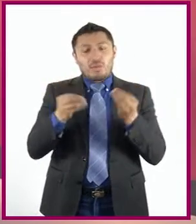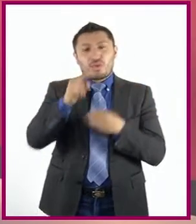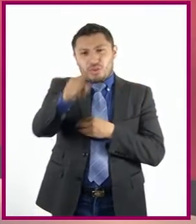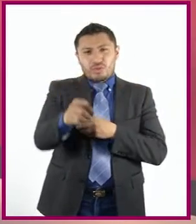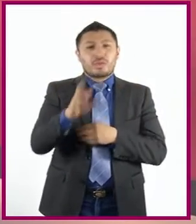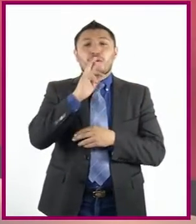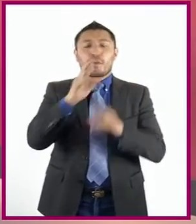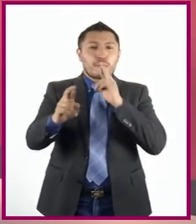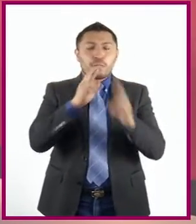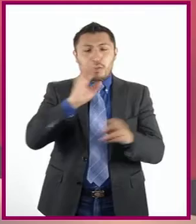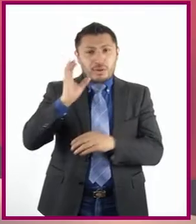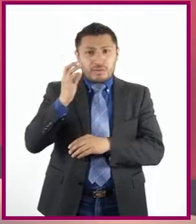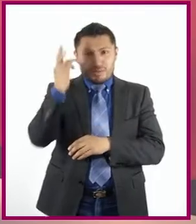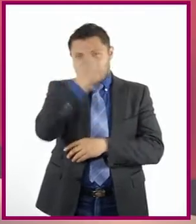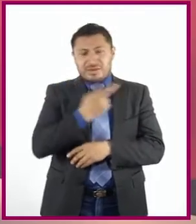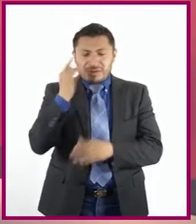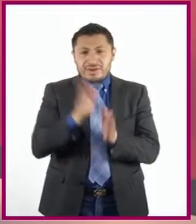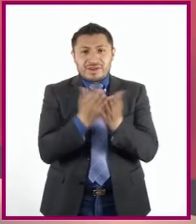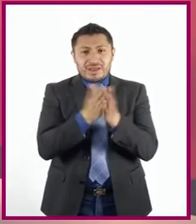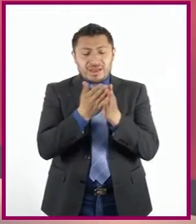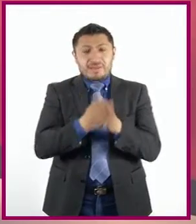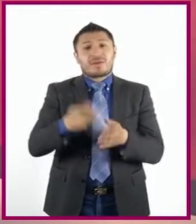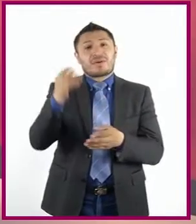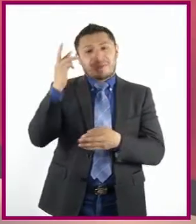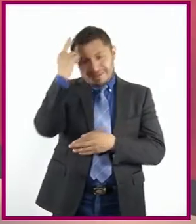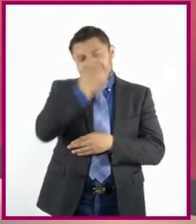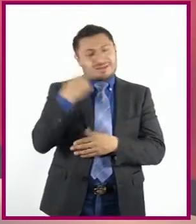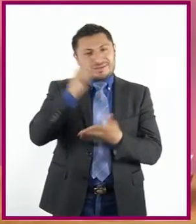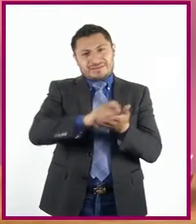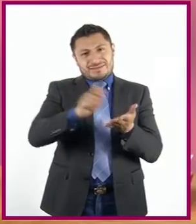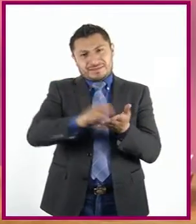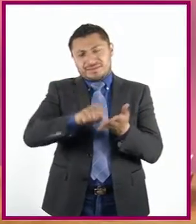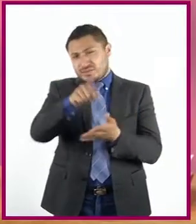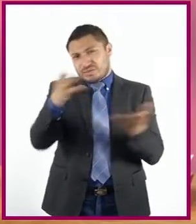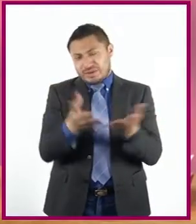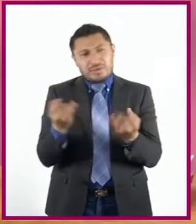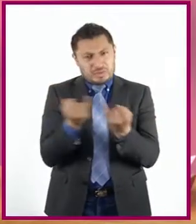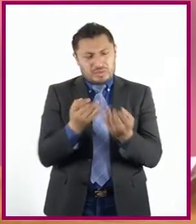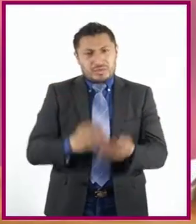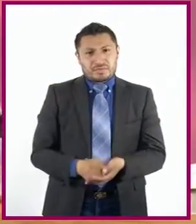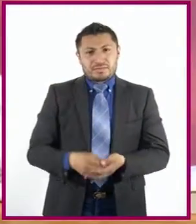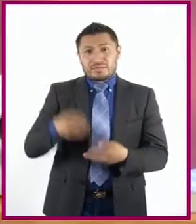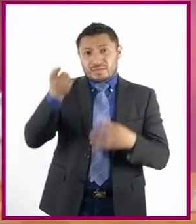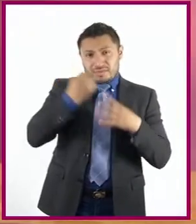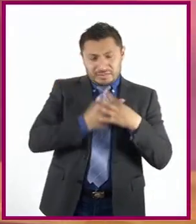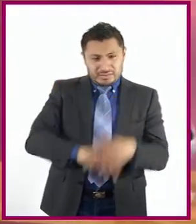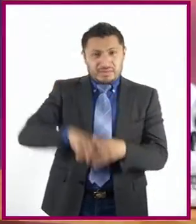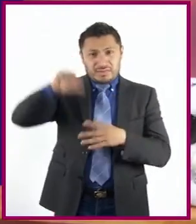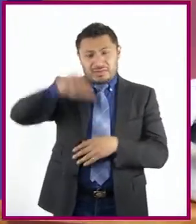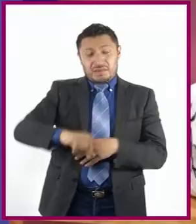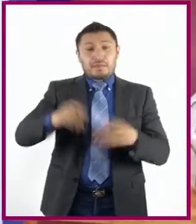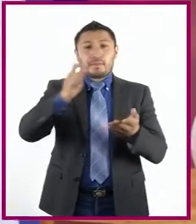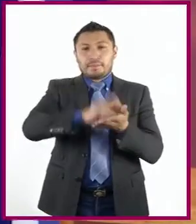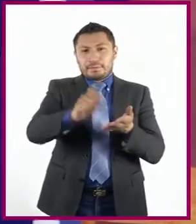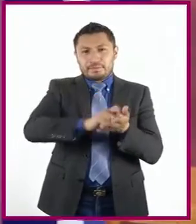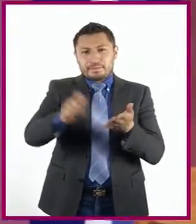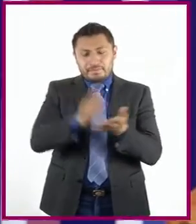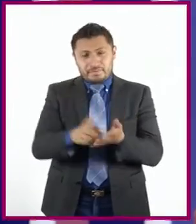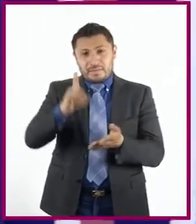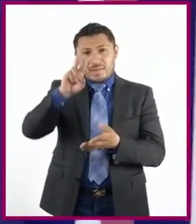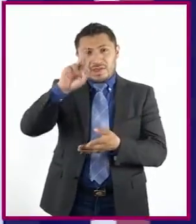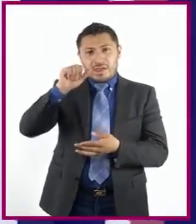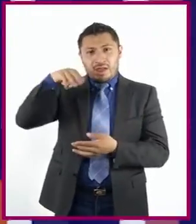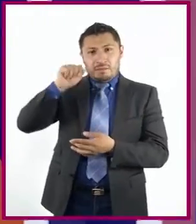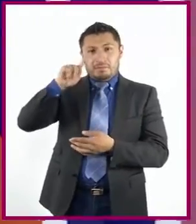resolver al momento de consultar su libro de texto y revisar sus apuntes. Para comenzar a abordar los textos dramáticos, les